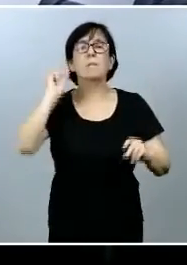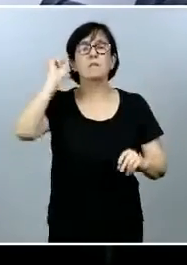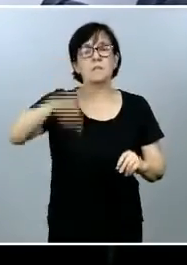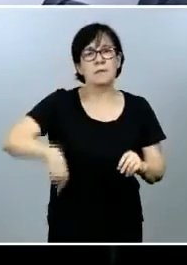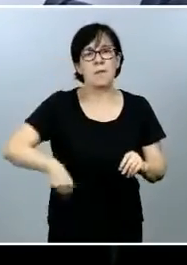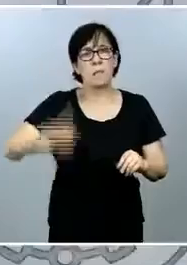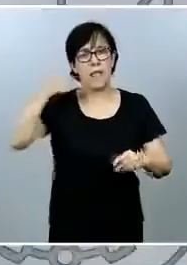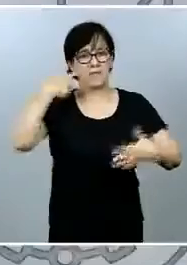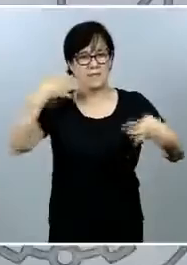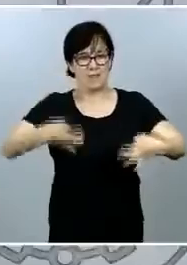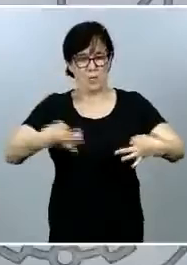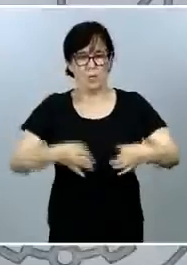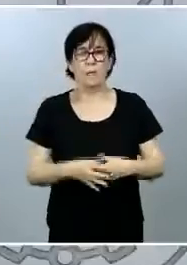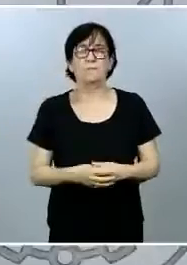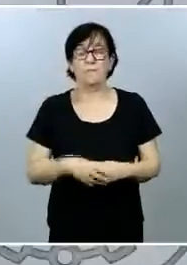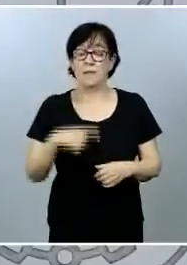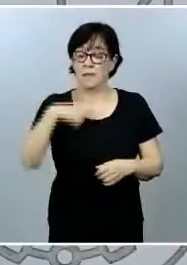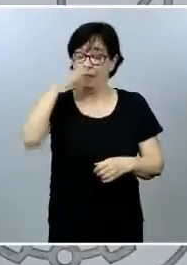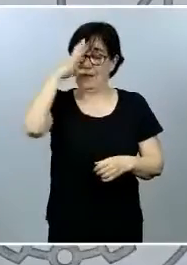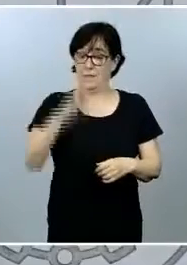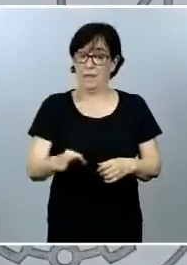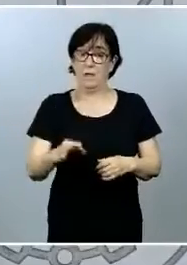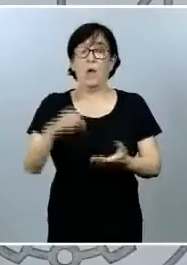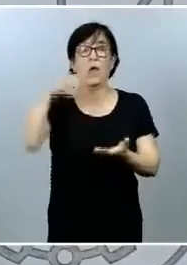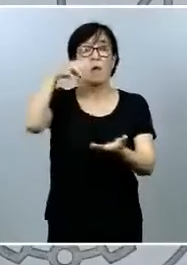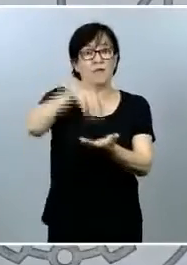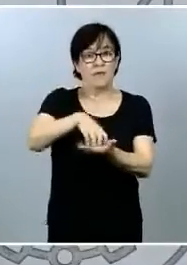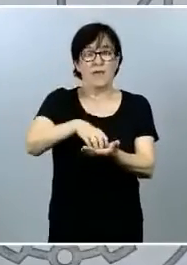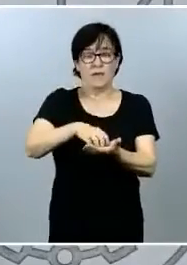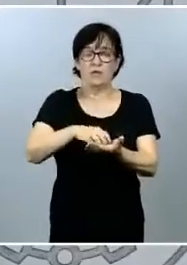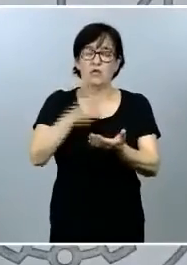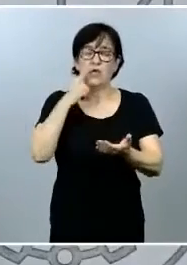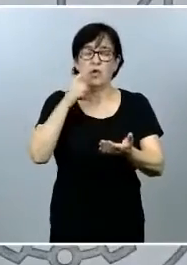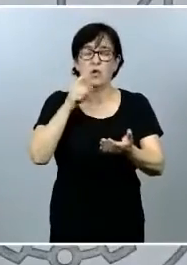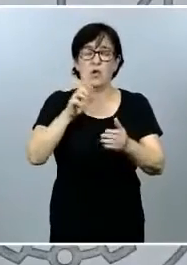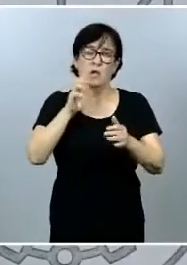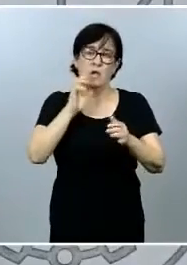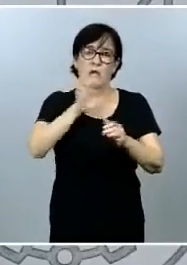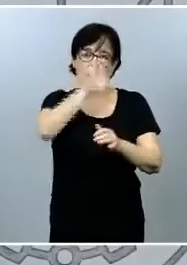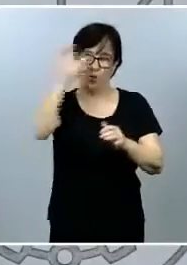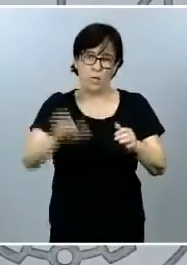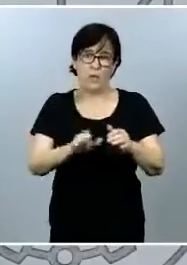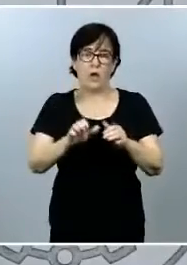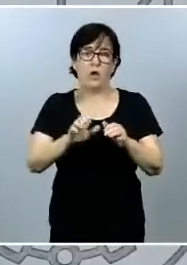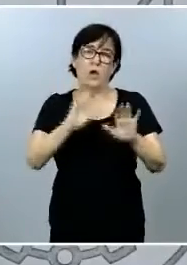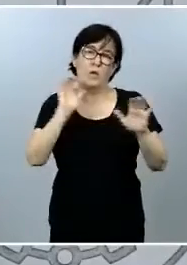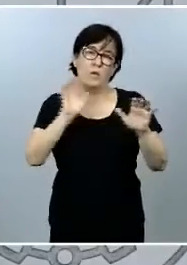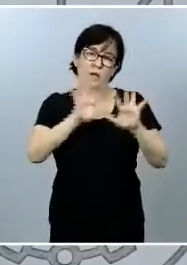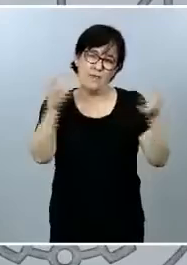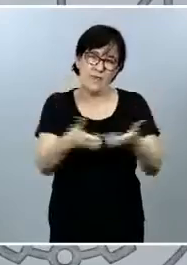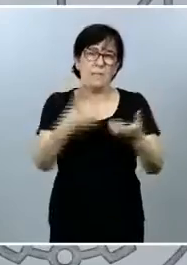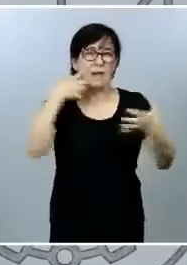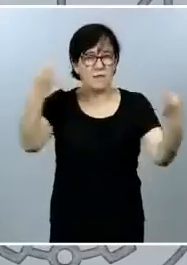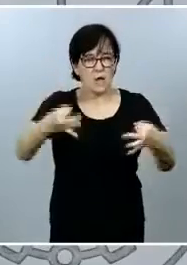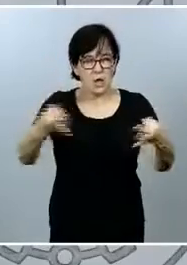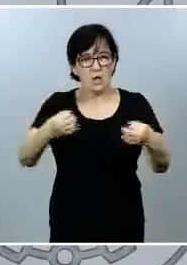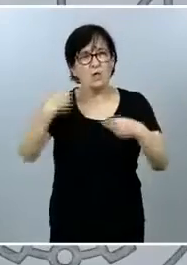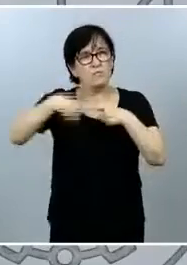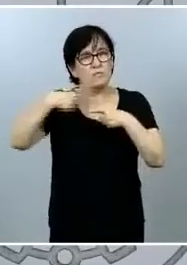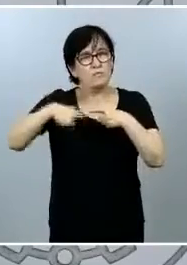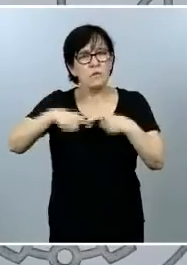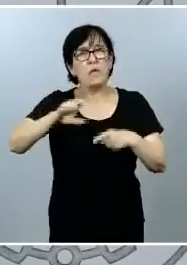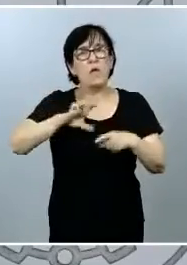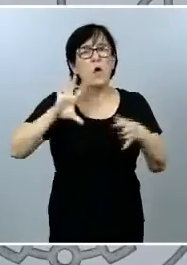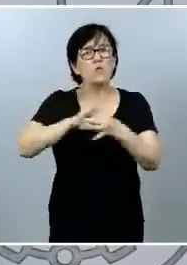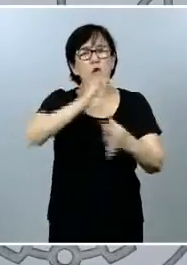segura. Creemos que el Centro Europeo de Ciberseguridad, el principal instrumento de la Unión Europea en las